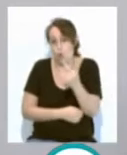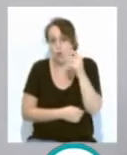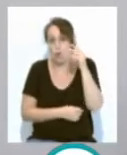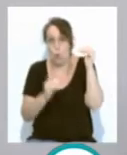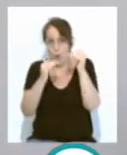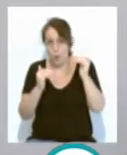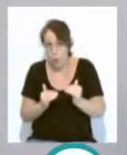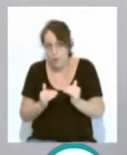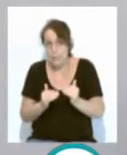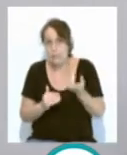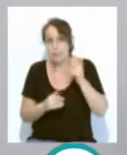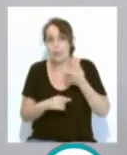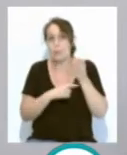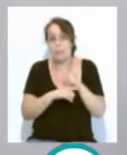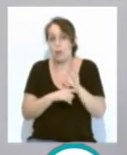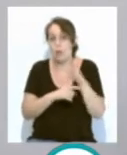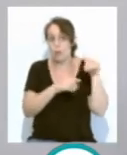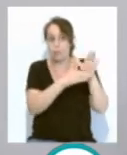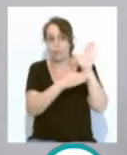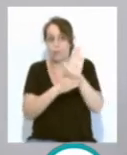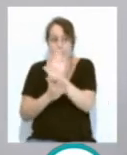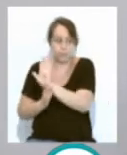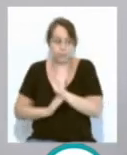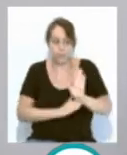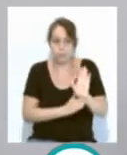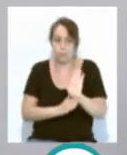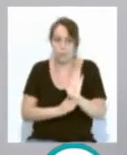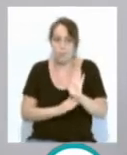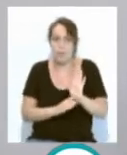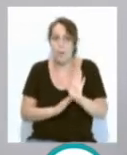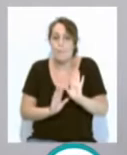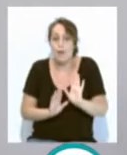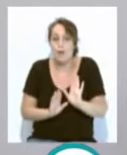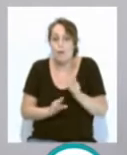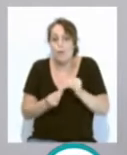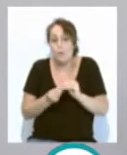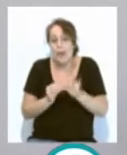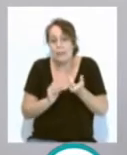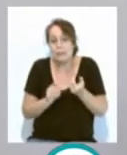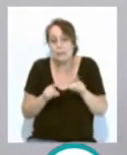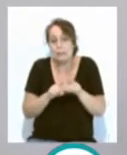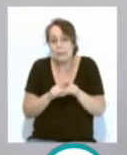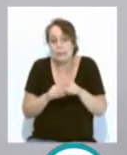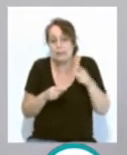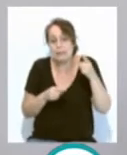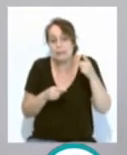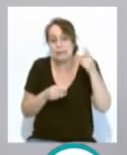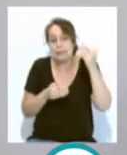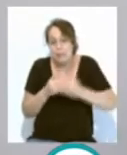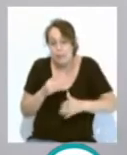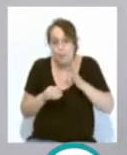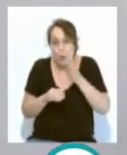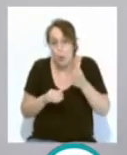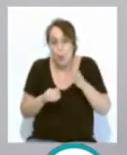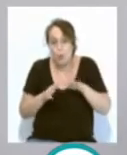una presentación de la exposición, pero todo de forma muy ajustada por el tema del aforo y tal, bueno,